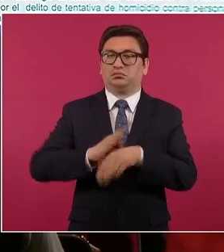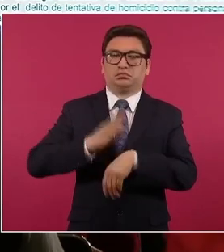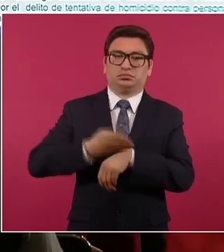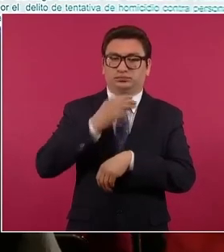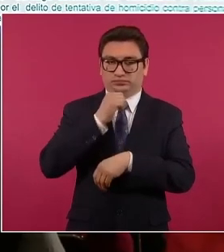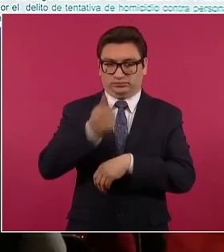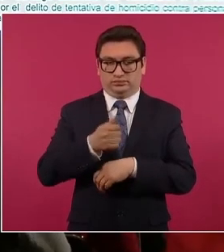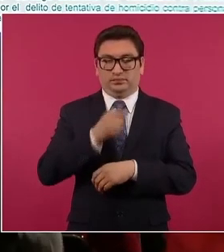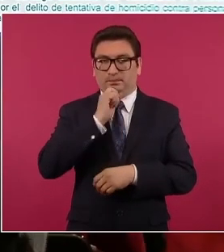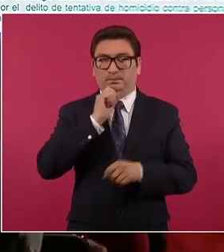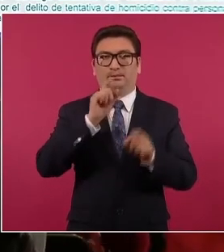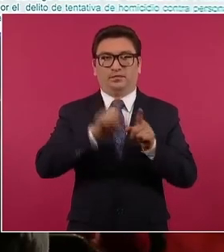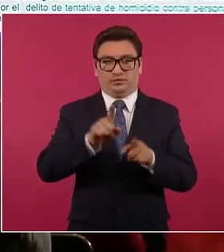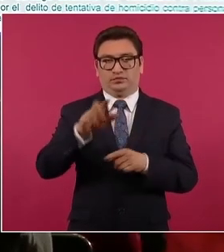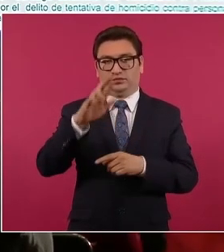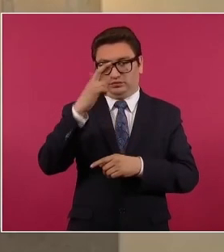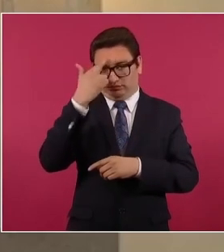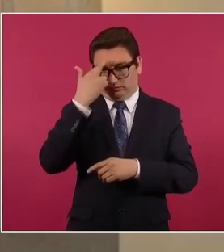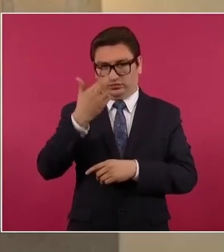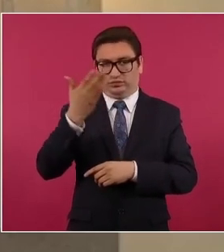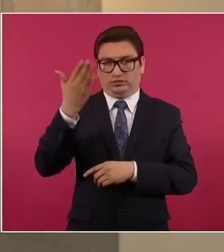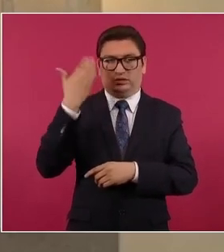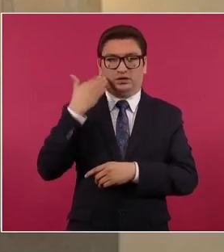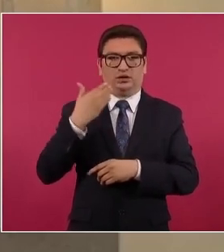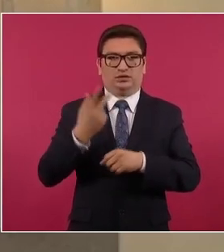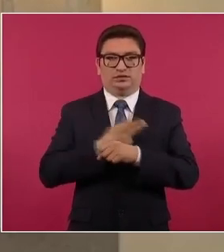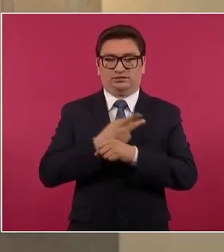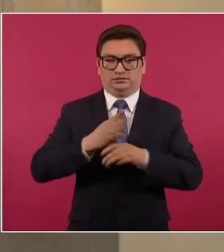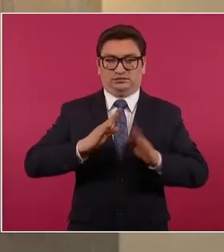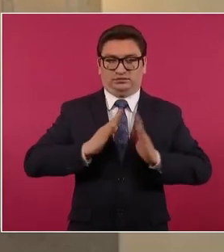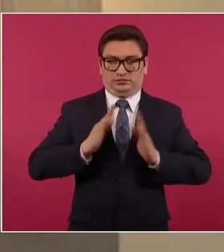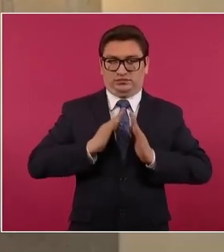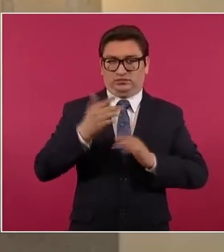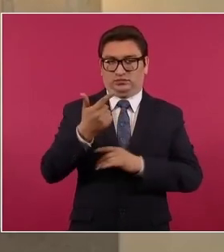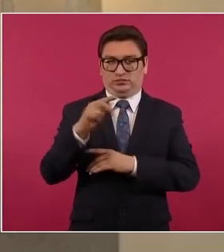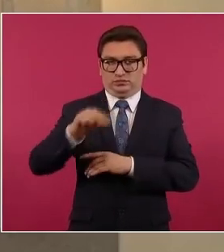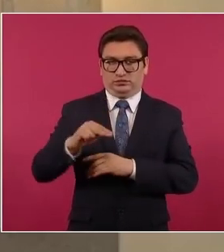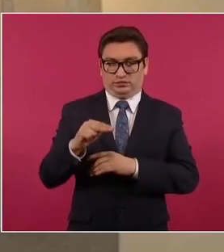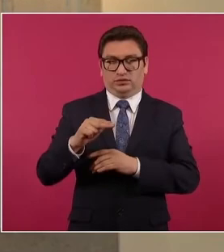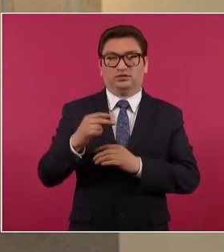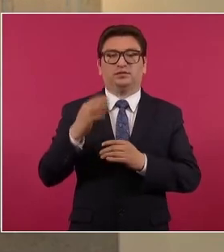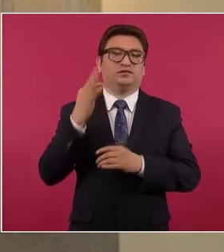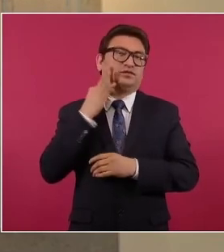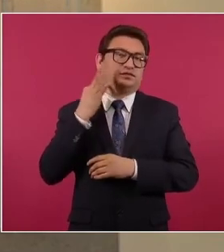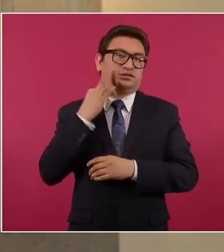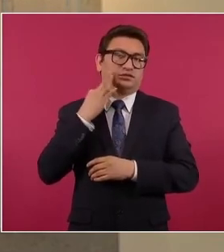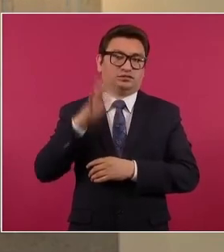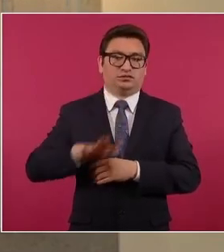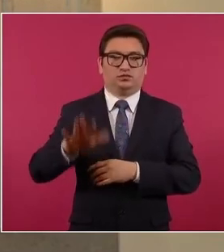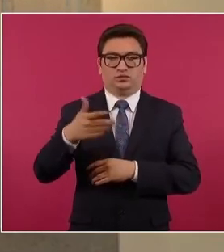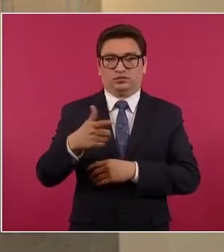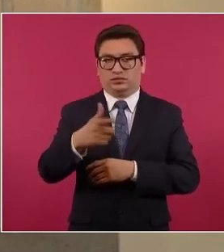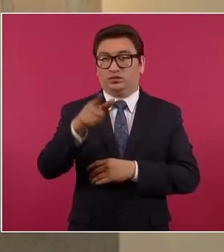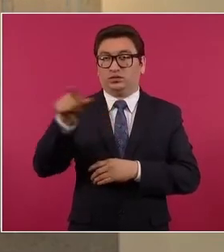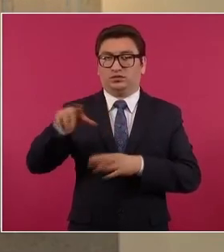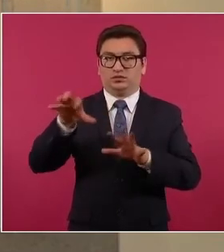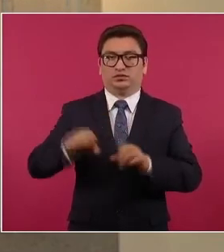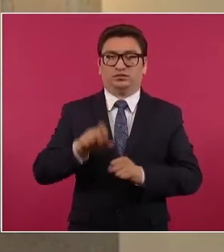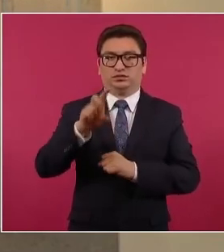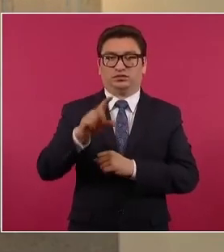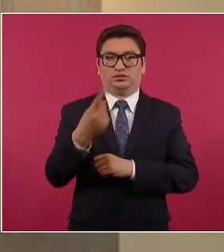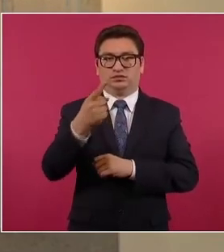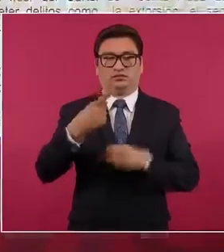también recordar que en una operación de Sedena, Guardia Nacional y la Fiscalía de Guanajuato, detuvieron a 31